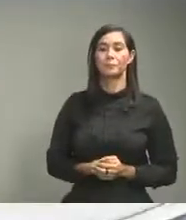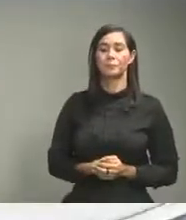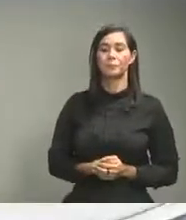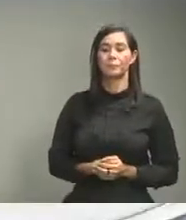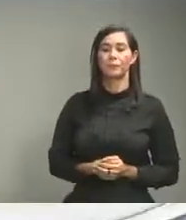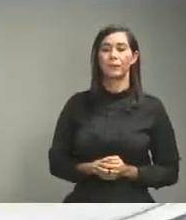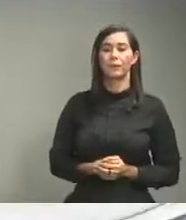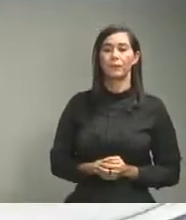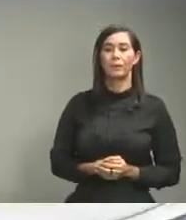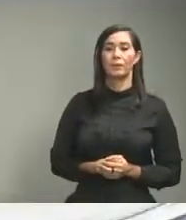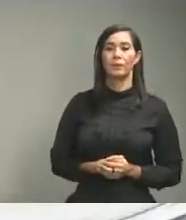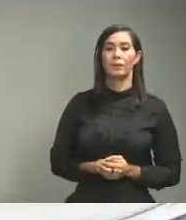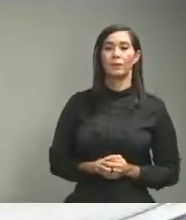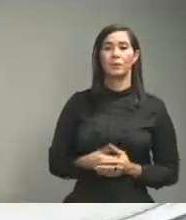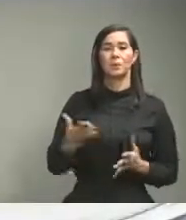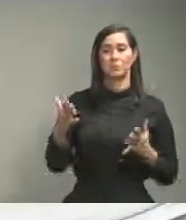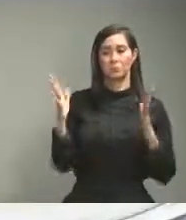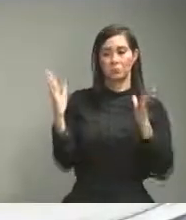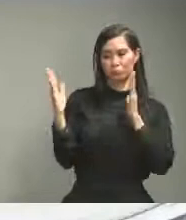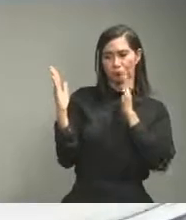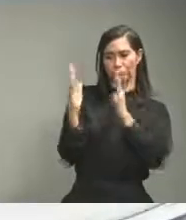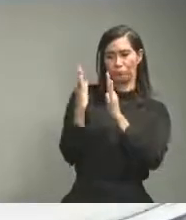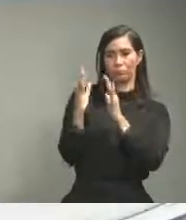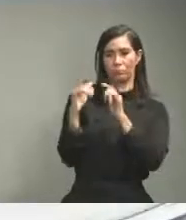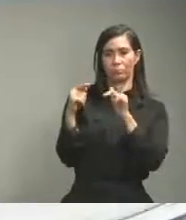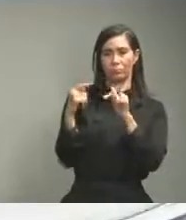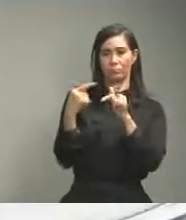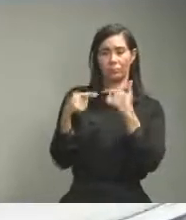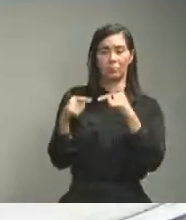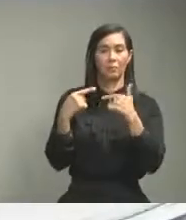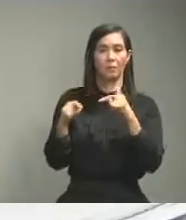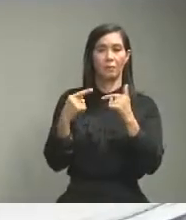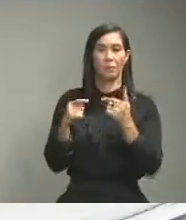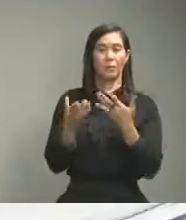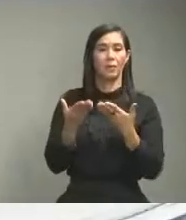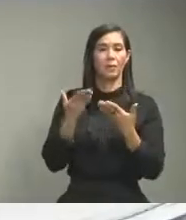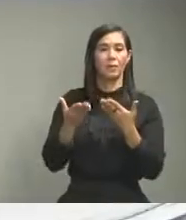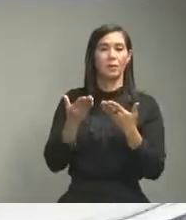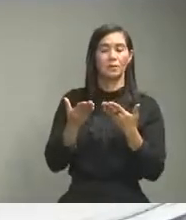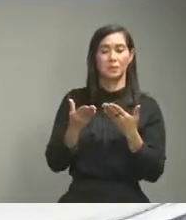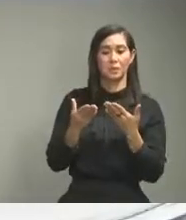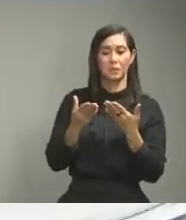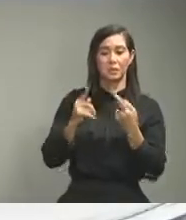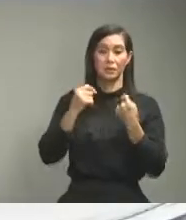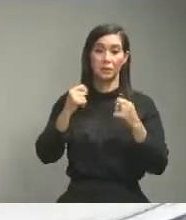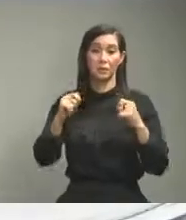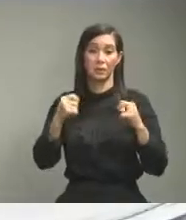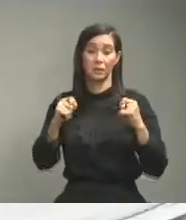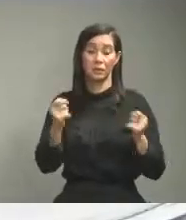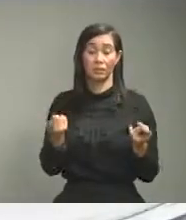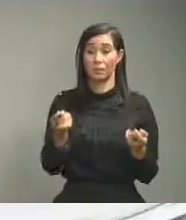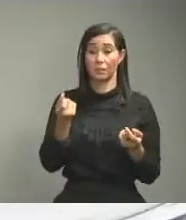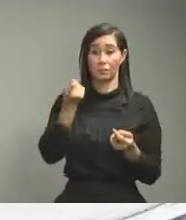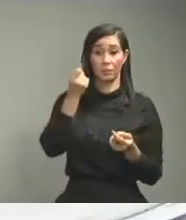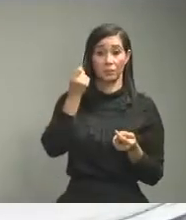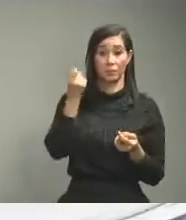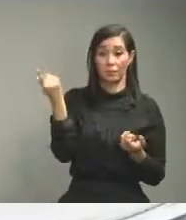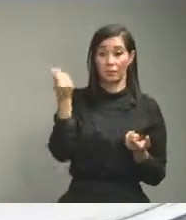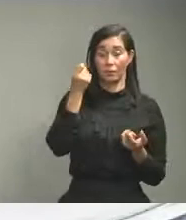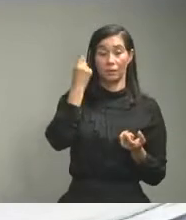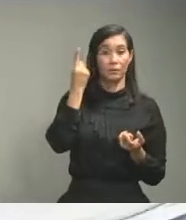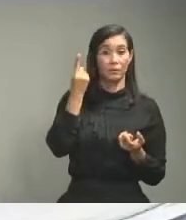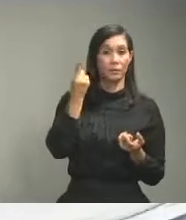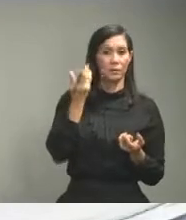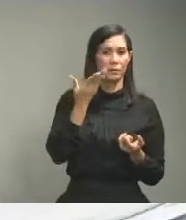Bueno no hay una confrontación quizás se ha tratado de de un malentendido es lo que puedo decir